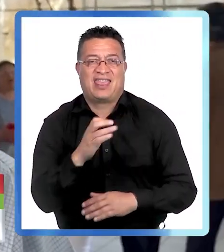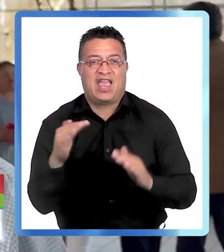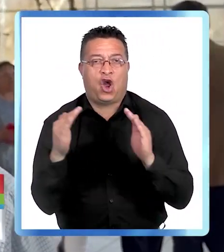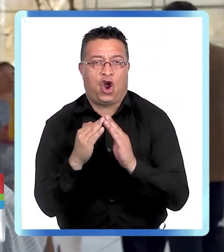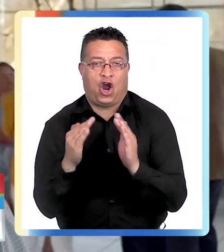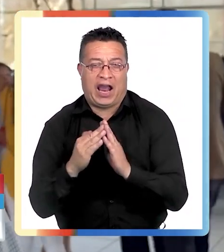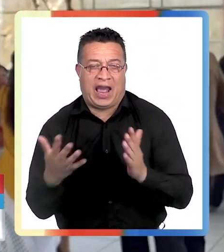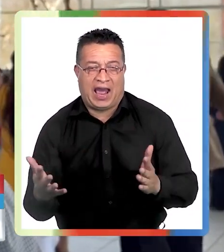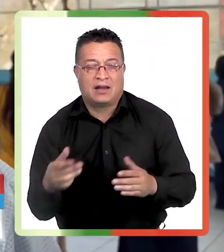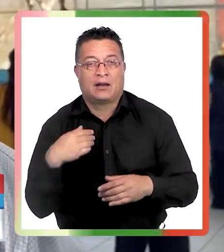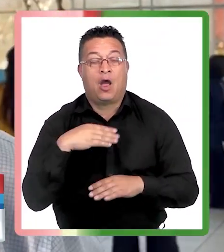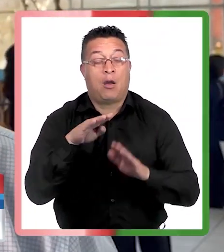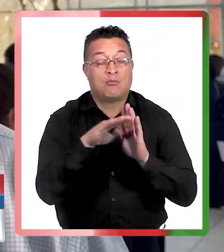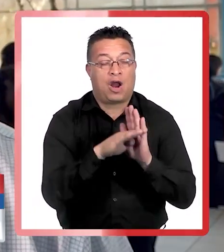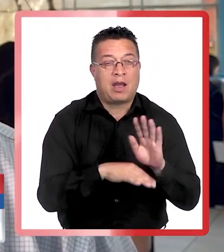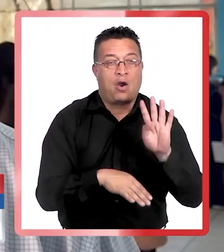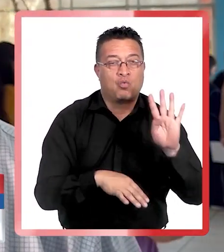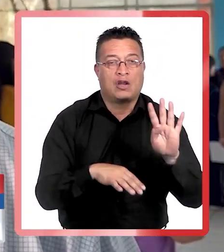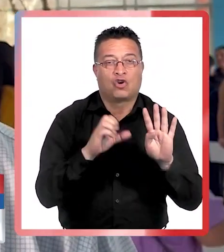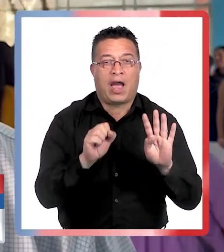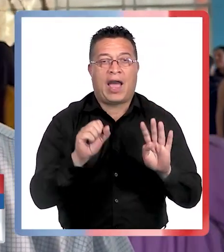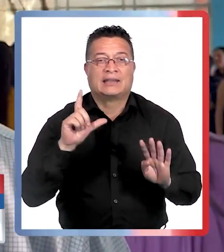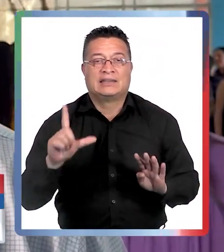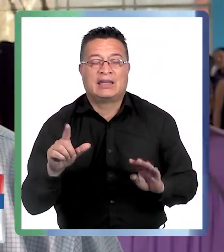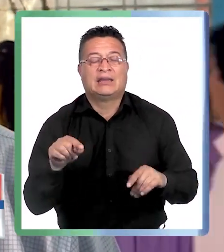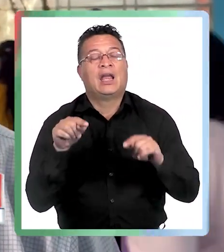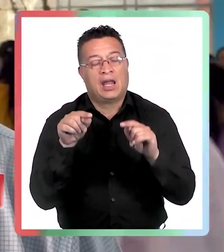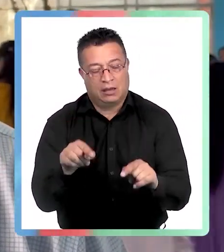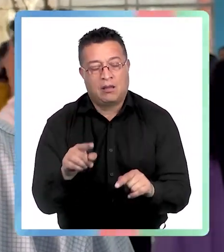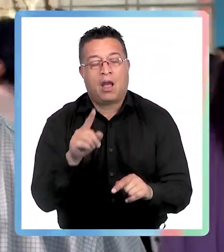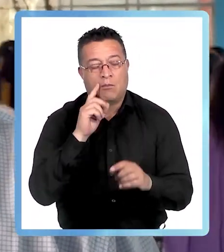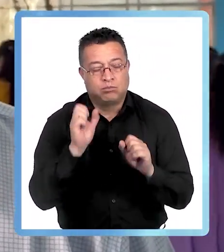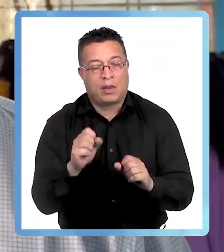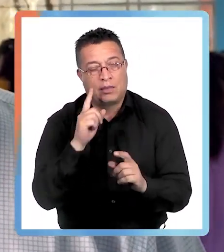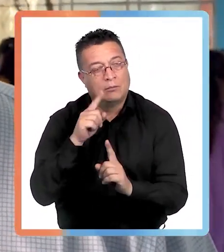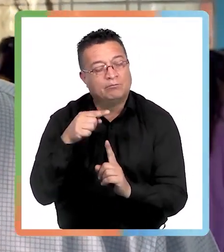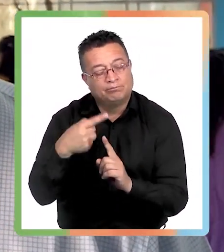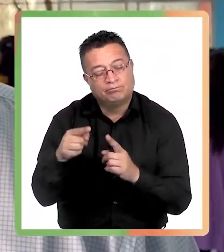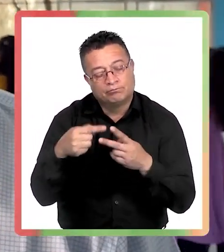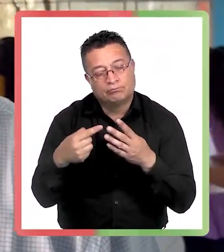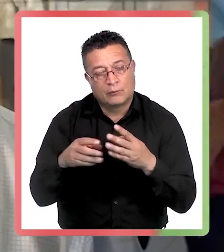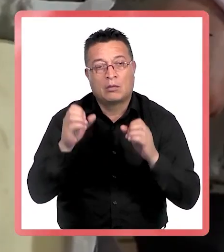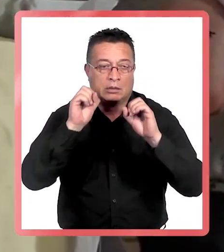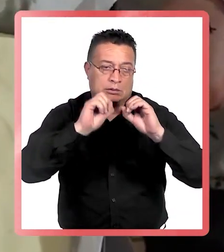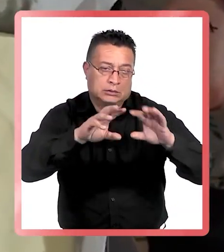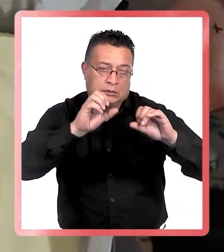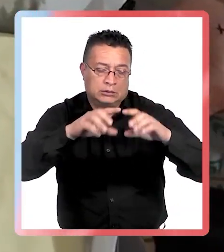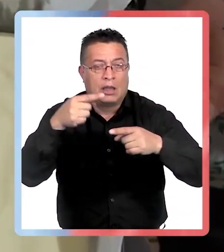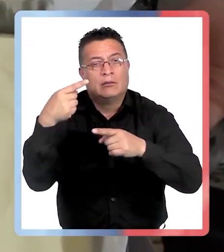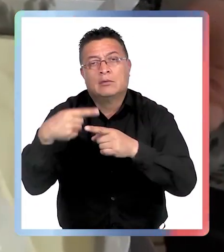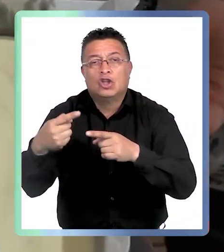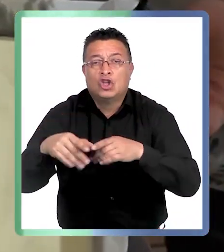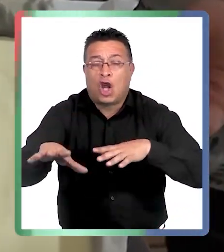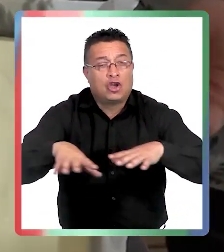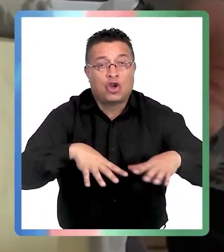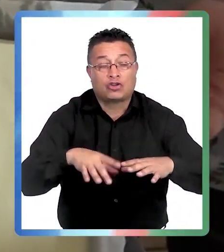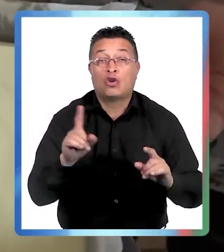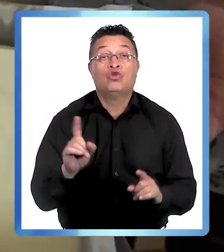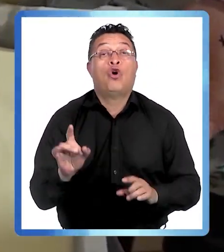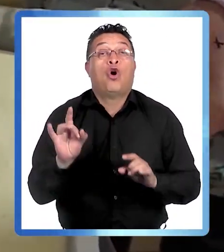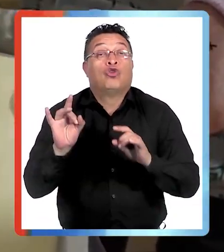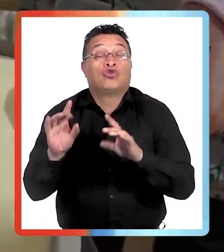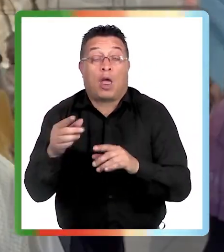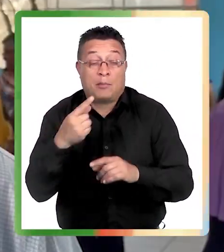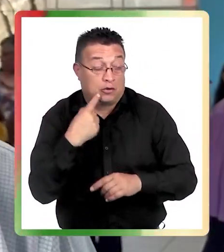en este caso el programa 4 a 7, pudimos en definitiva buscar las alternativas para que se capacitaran en distintos rubros, no tan solo